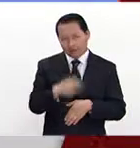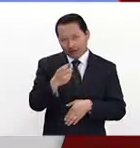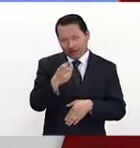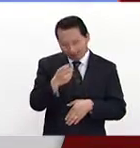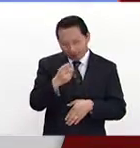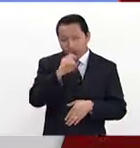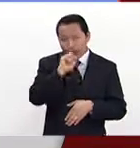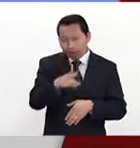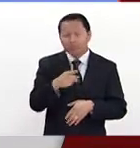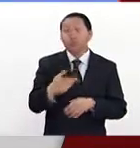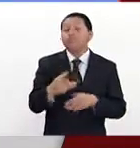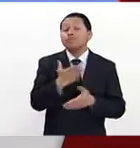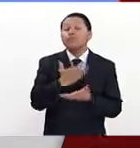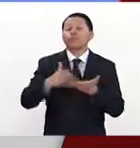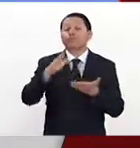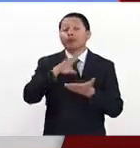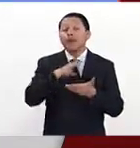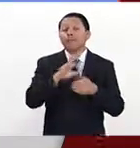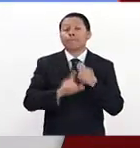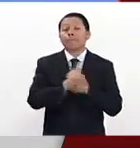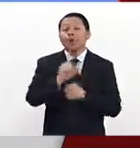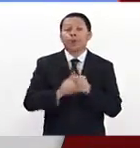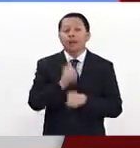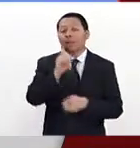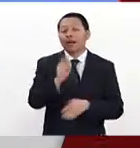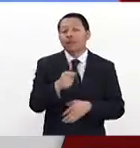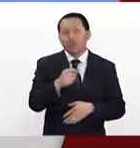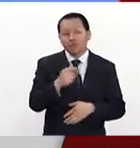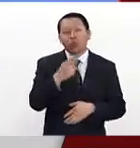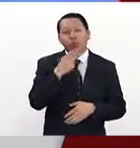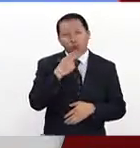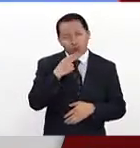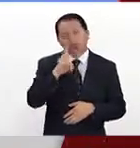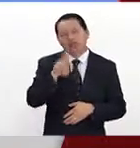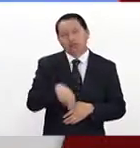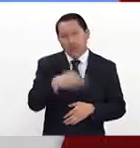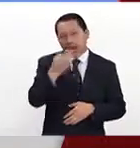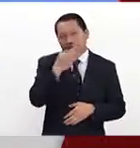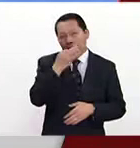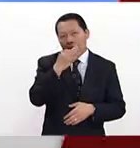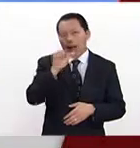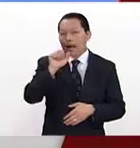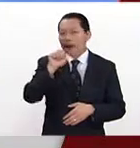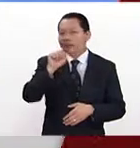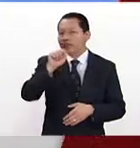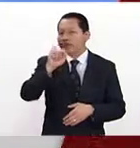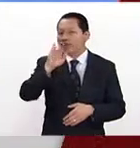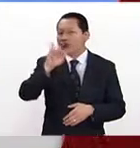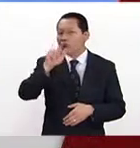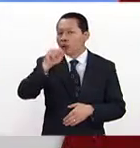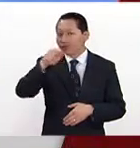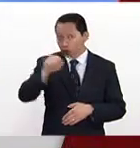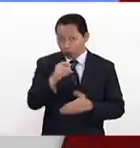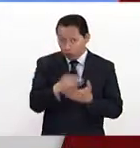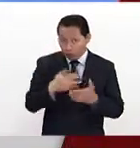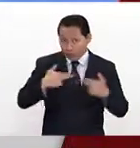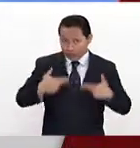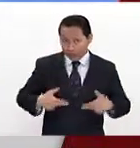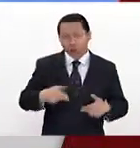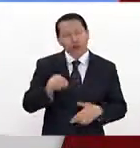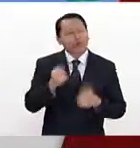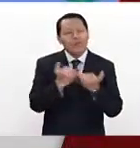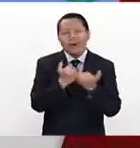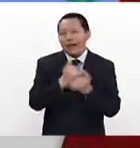también que hay un problema de un uso indiscriminado de antibióticos, no solamente en humanos, sino también en